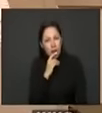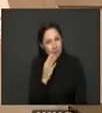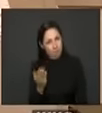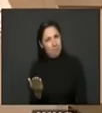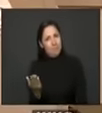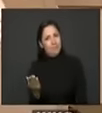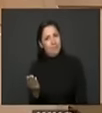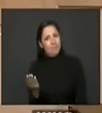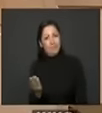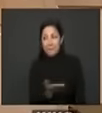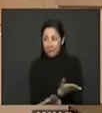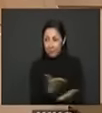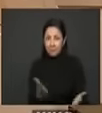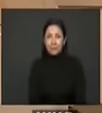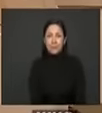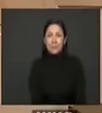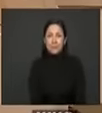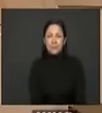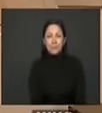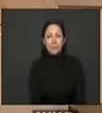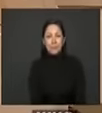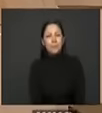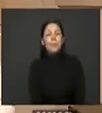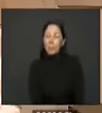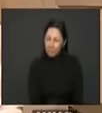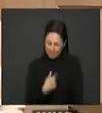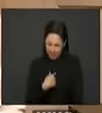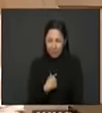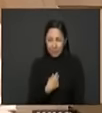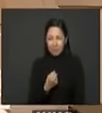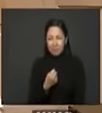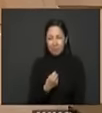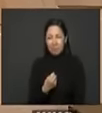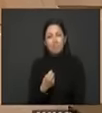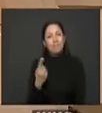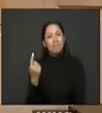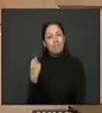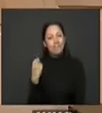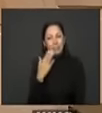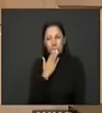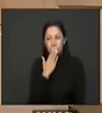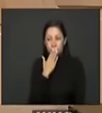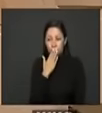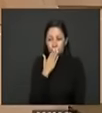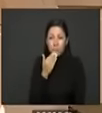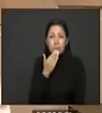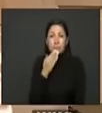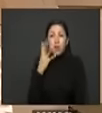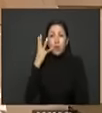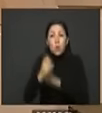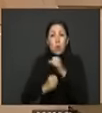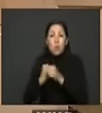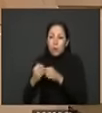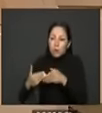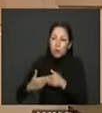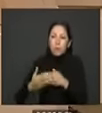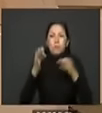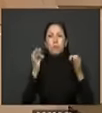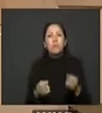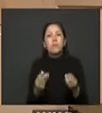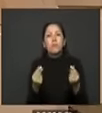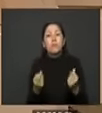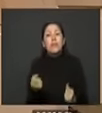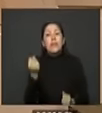y señoras senadoras les quiero contar hacerlo en los próximos 4 años cuesta 13